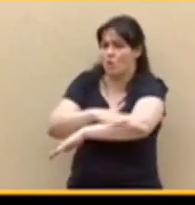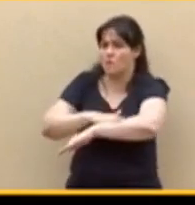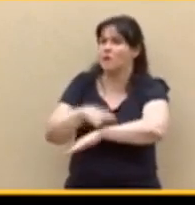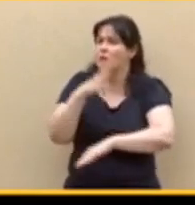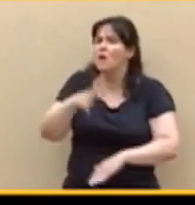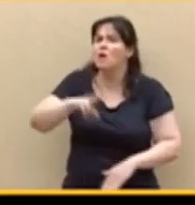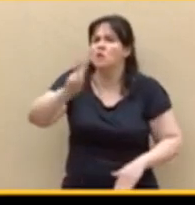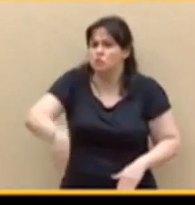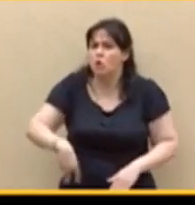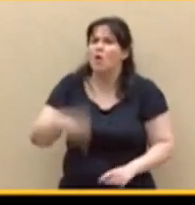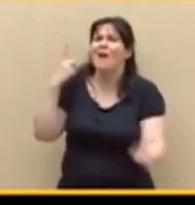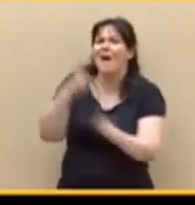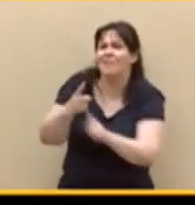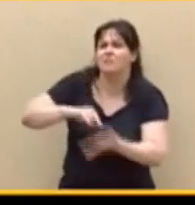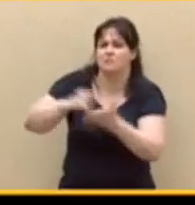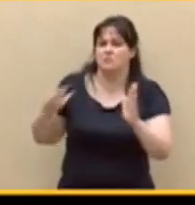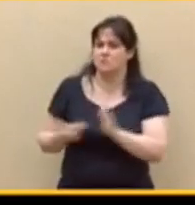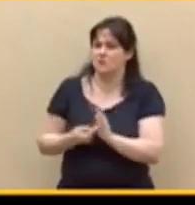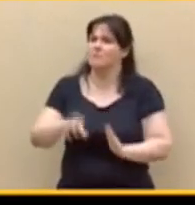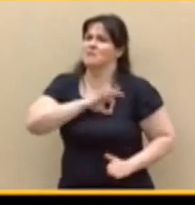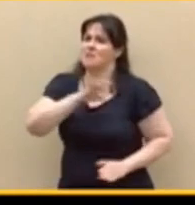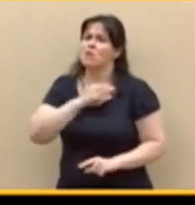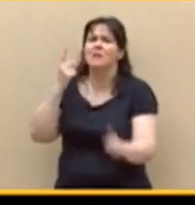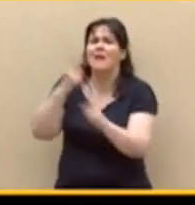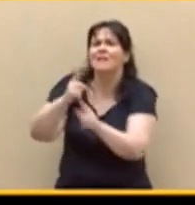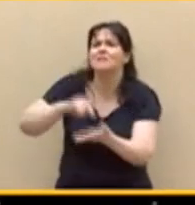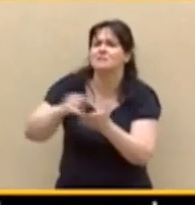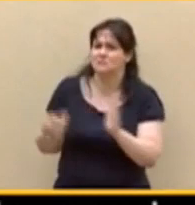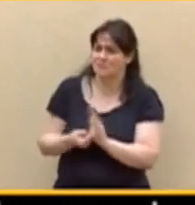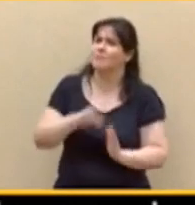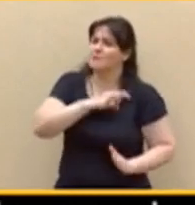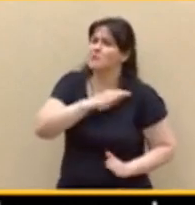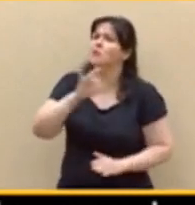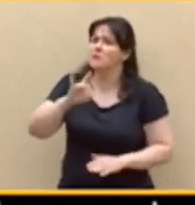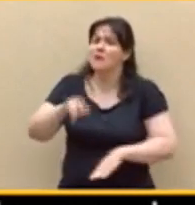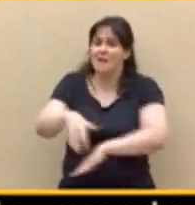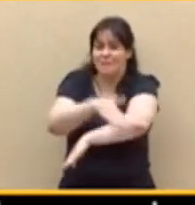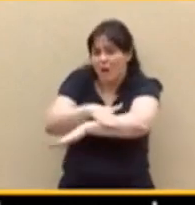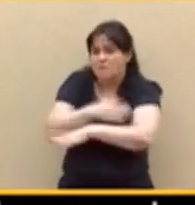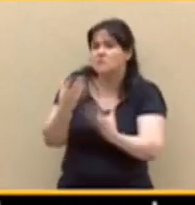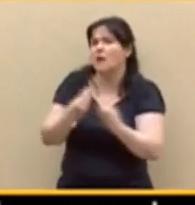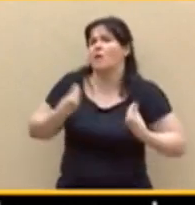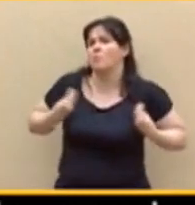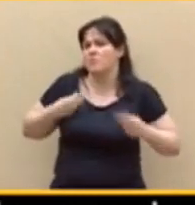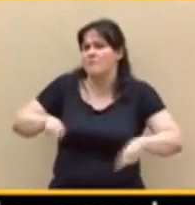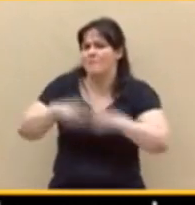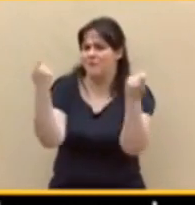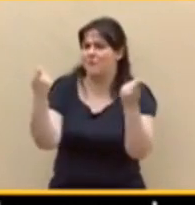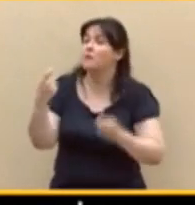antisistemas, señorías, antisistemas, y han destruido las bases de la convivencia. miren,